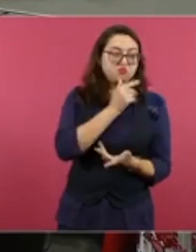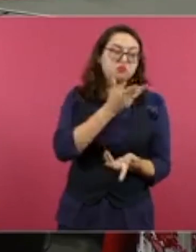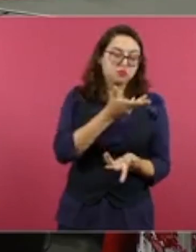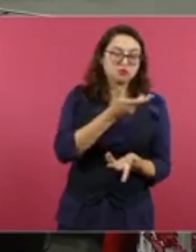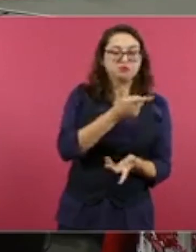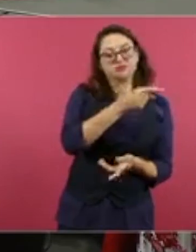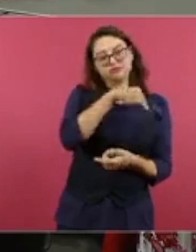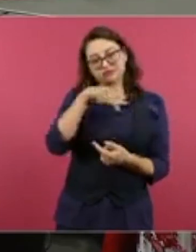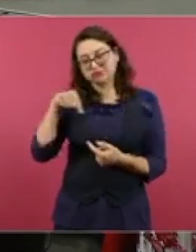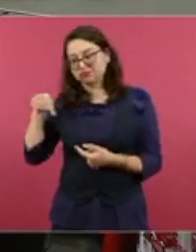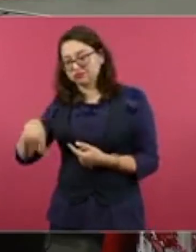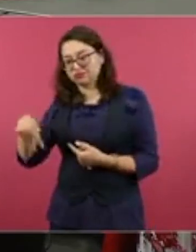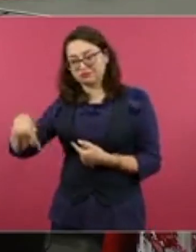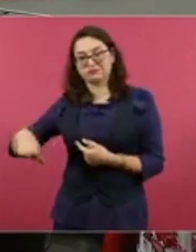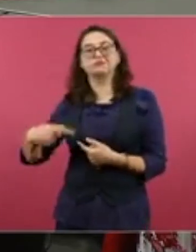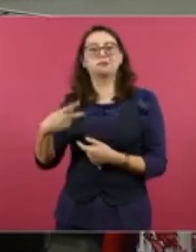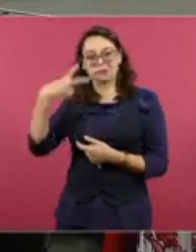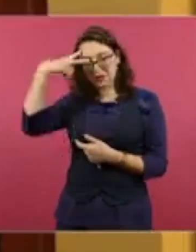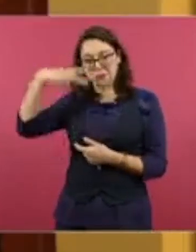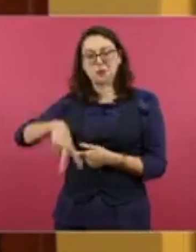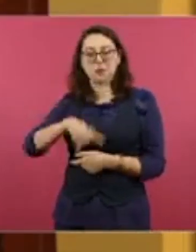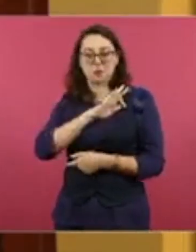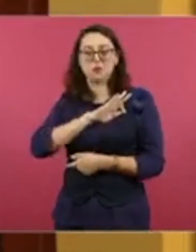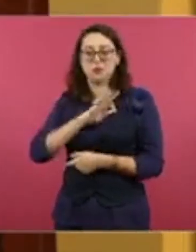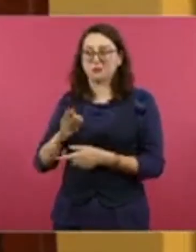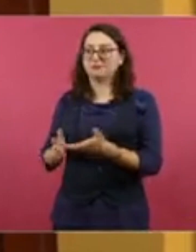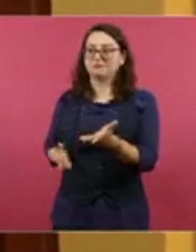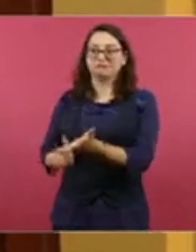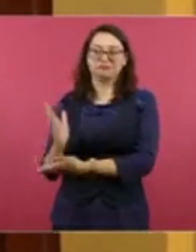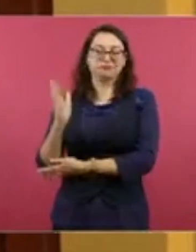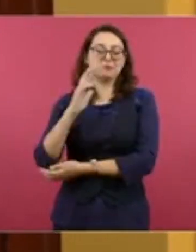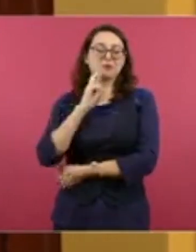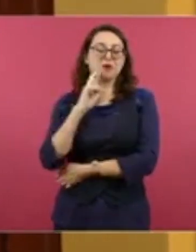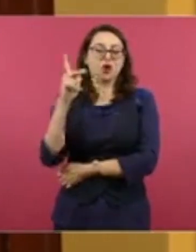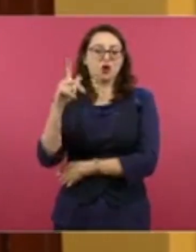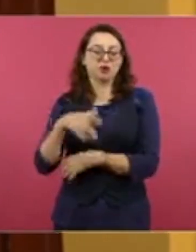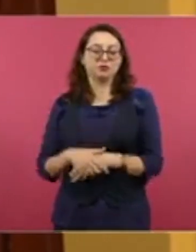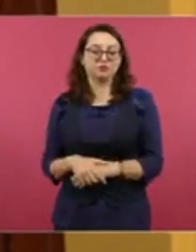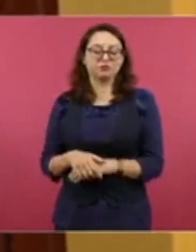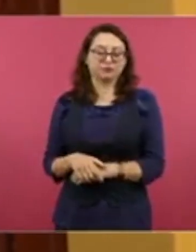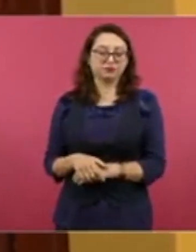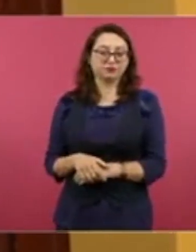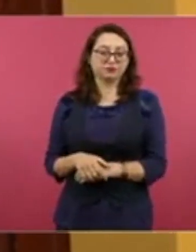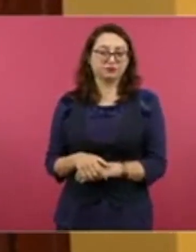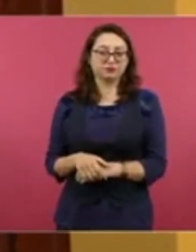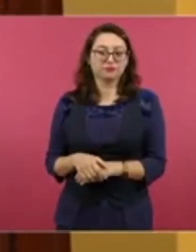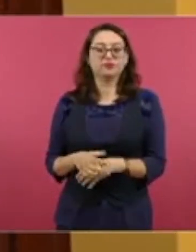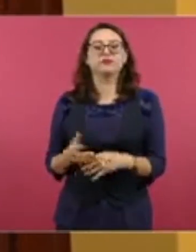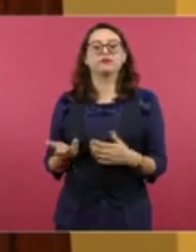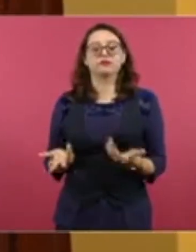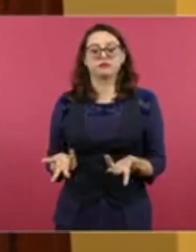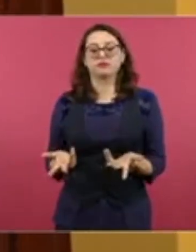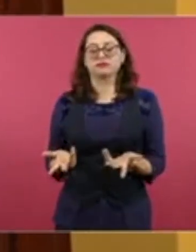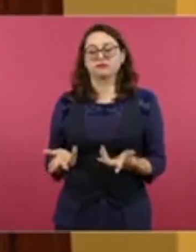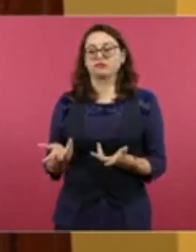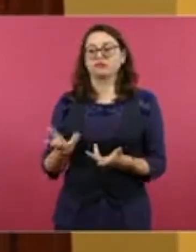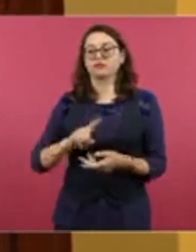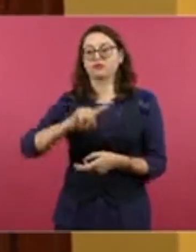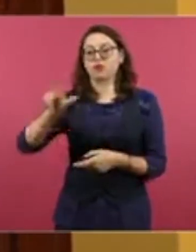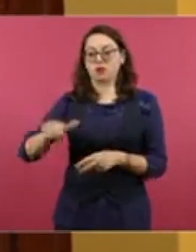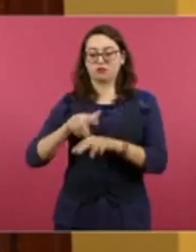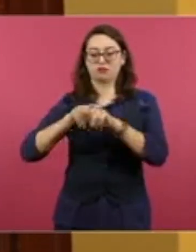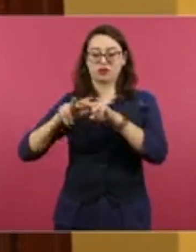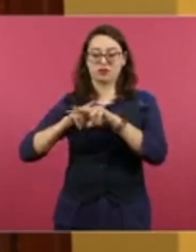canal de Panamá, puedan llegar aquí. Y en contenedores, en el tren